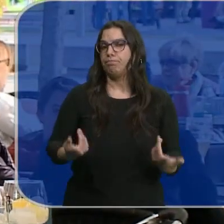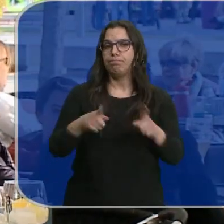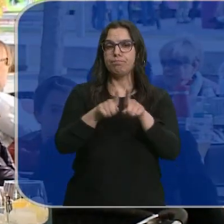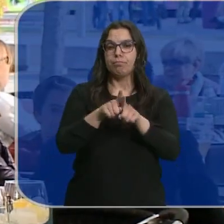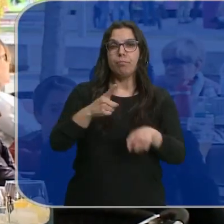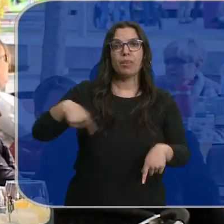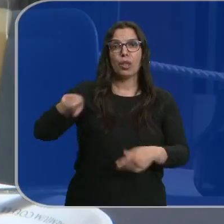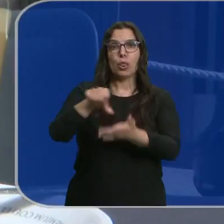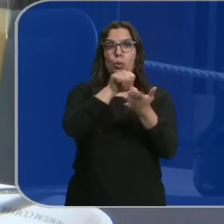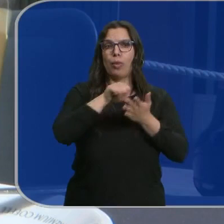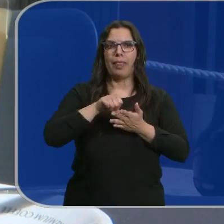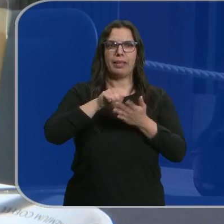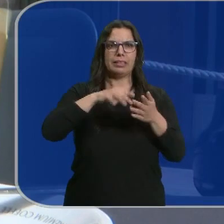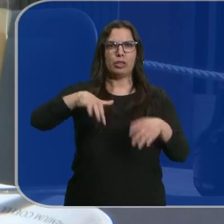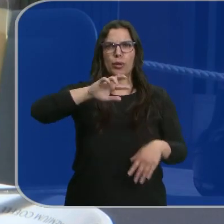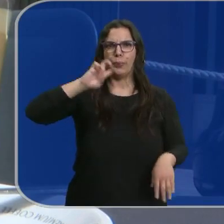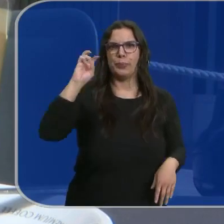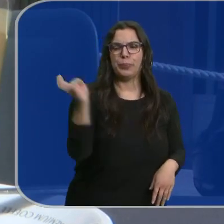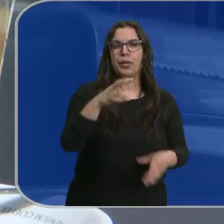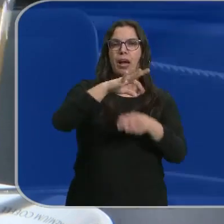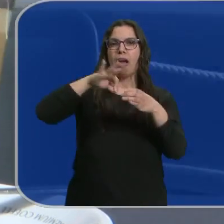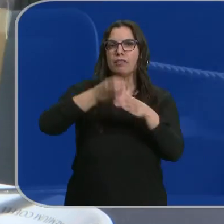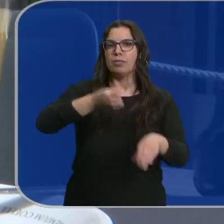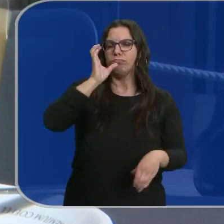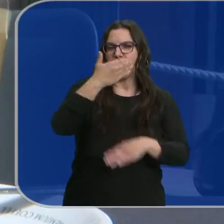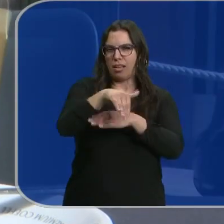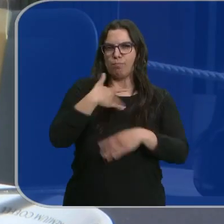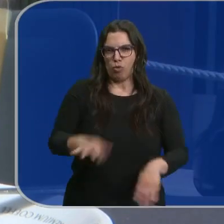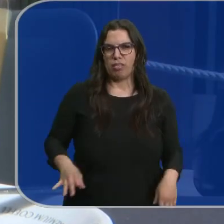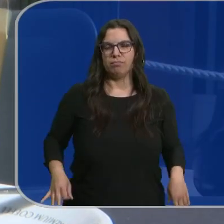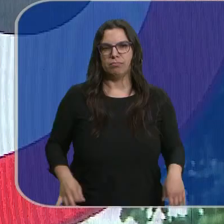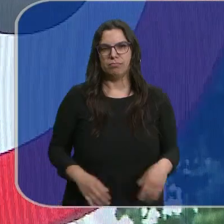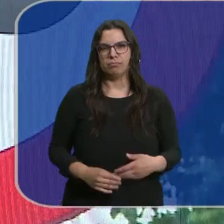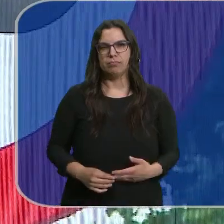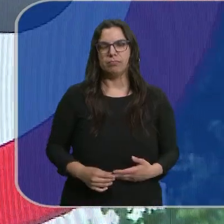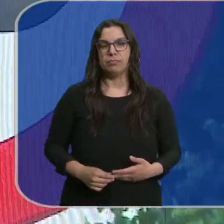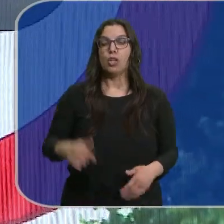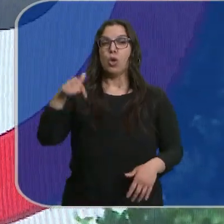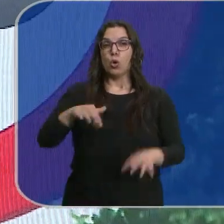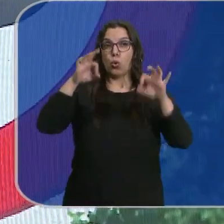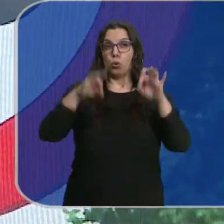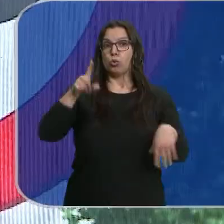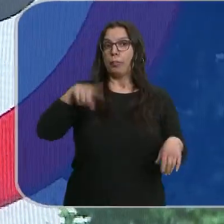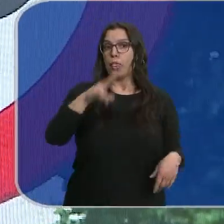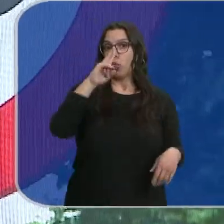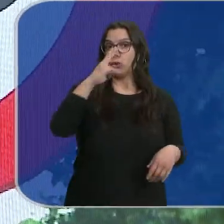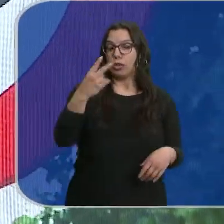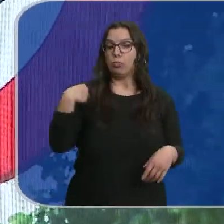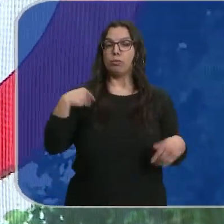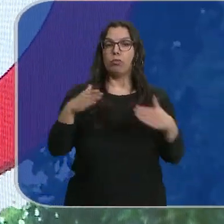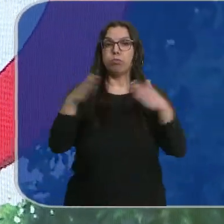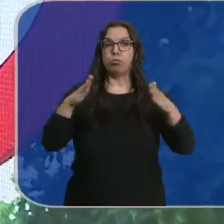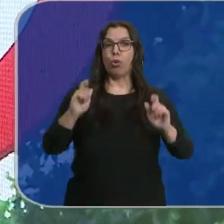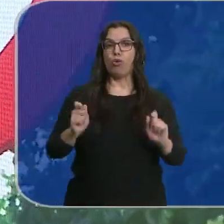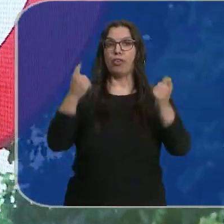cualquiera de estas ciudades hay multitud de sitios donde tomarse un café en plena calle. Hoy se cumplen también dos años desde que se